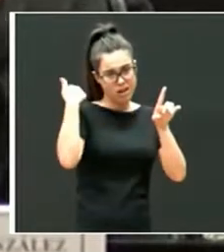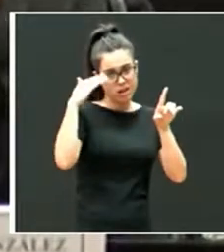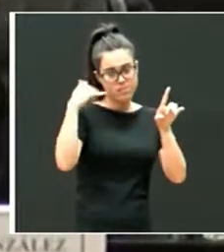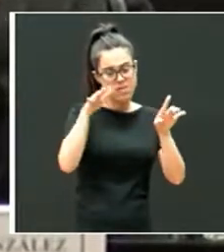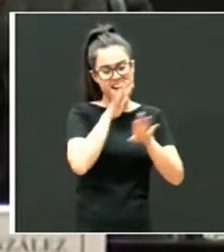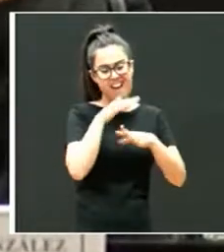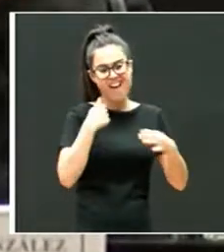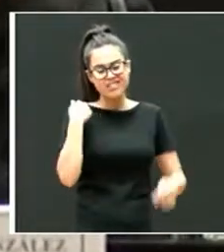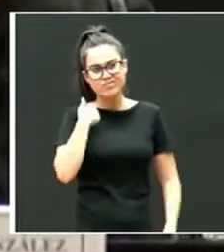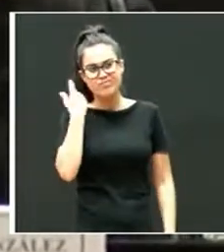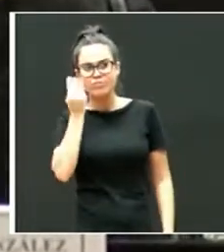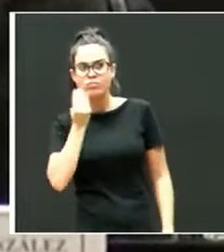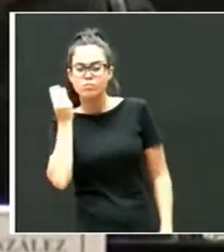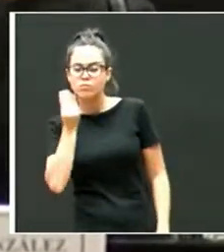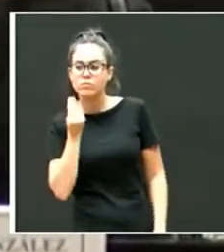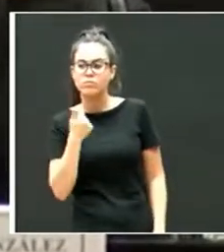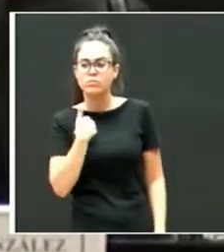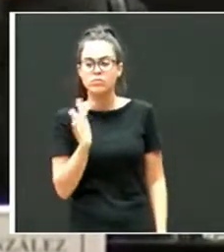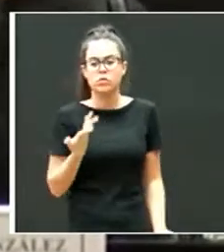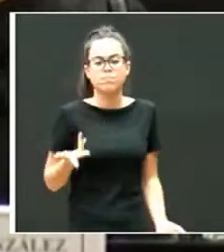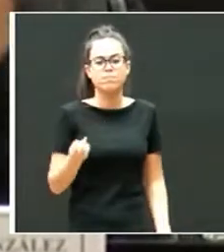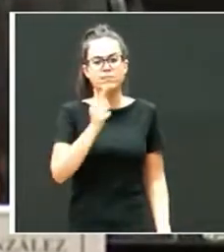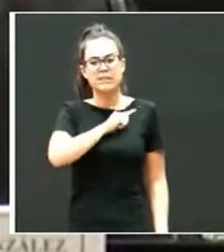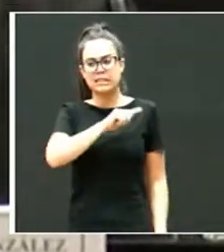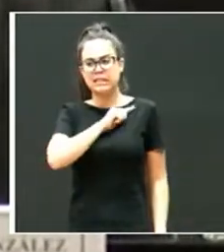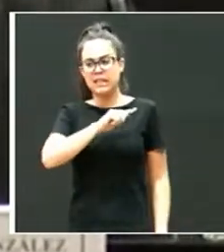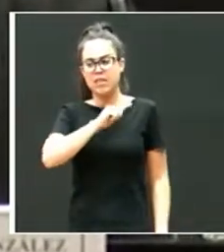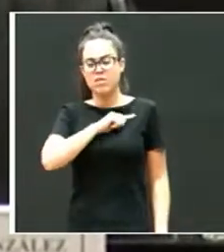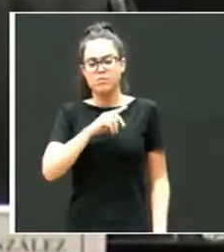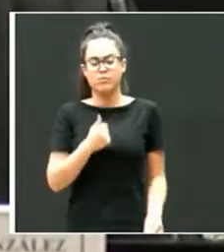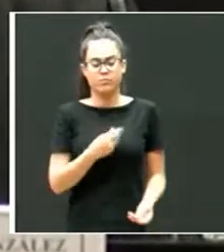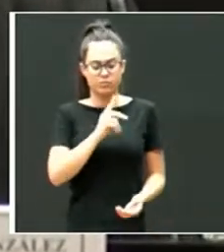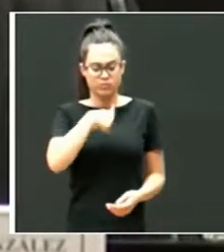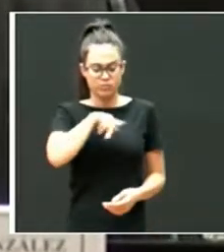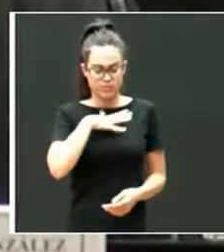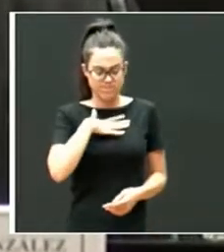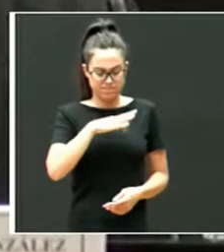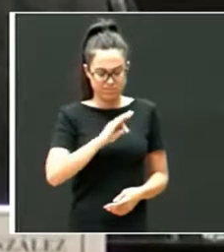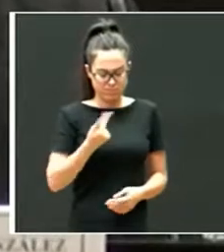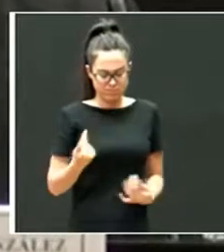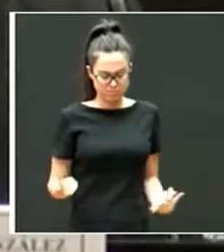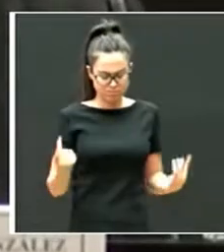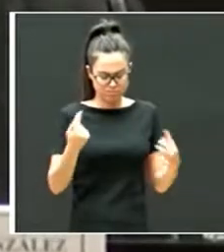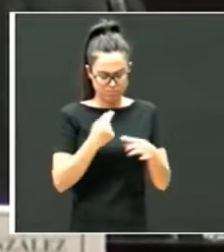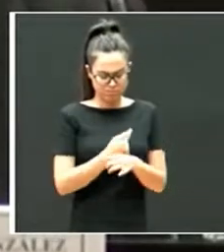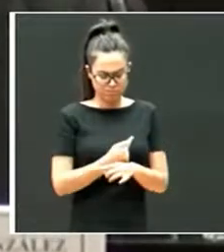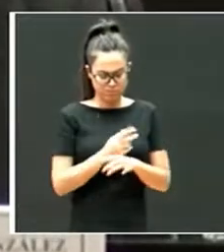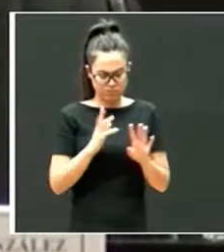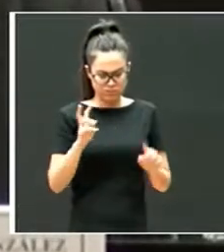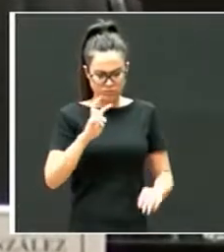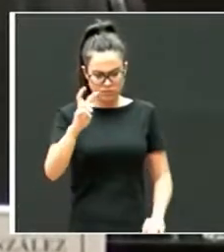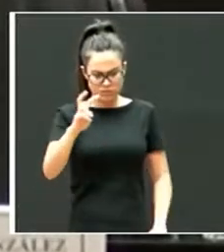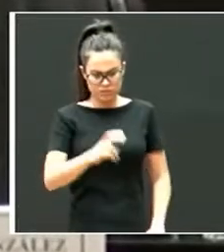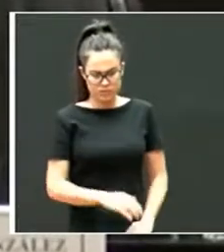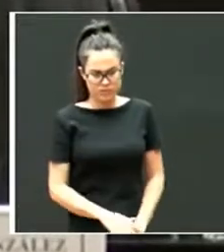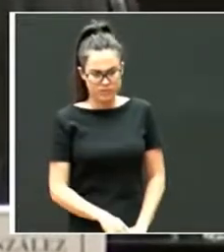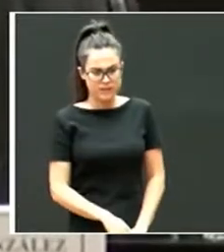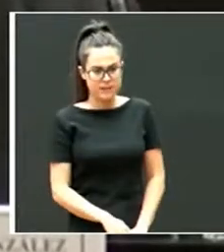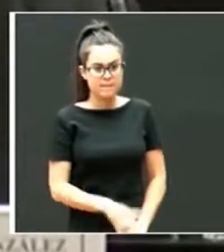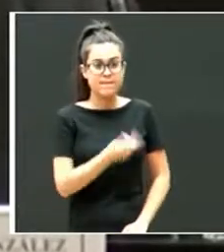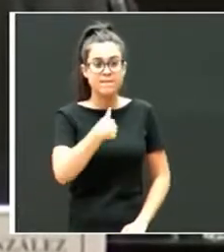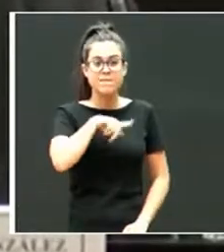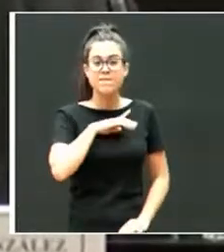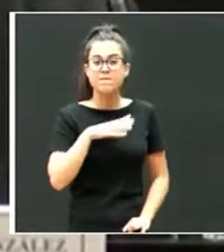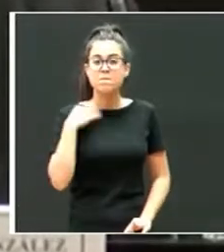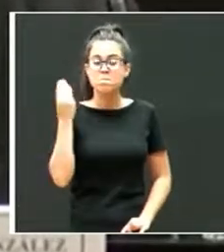ahora yo tengo un poco la sensación de que podemos pasarnos al otro extremo en el sentido de llegar a creer que